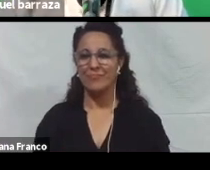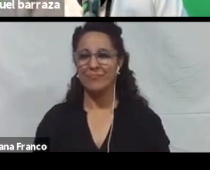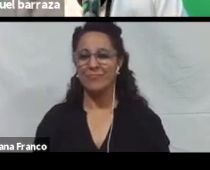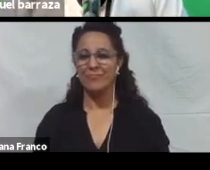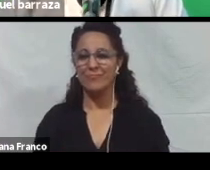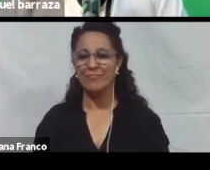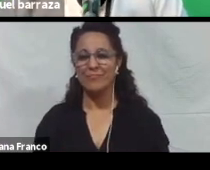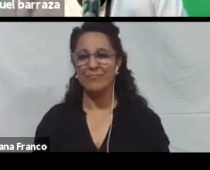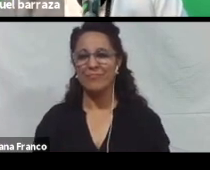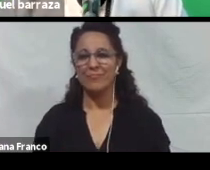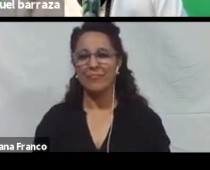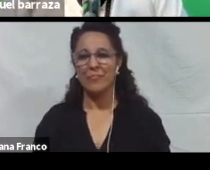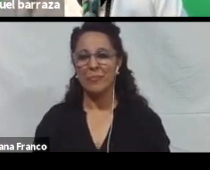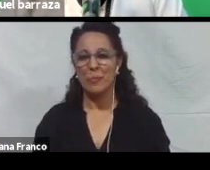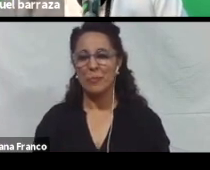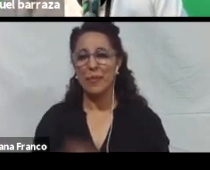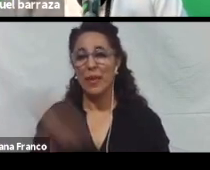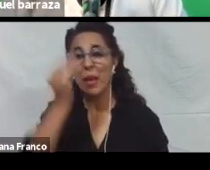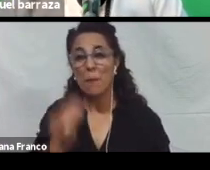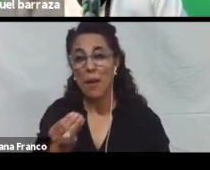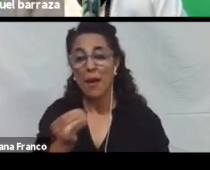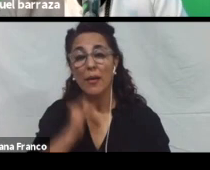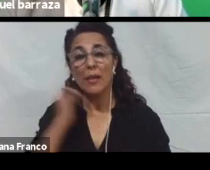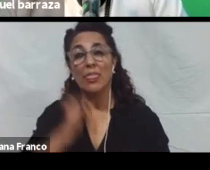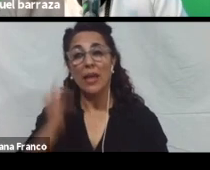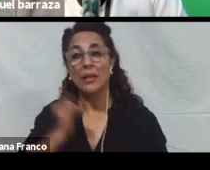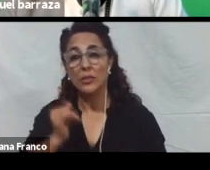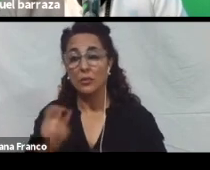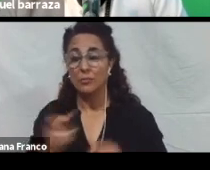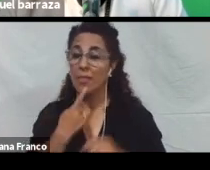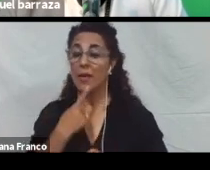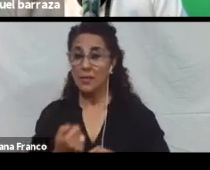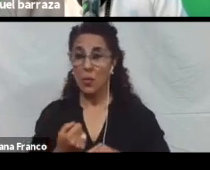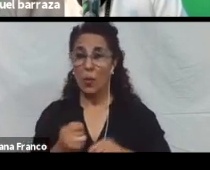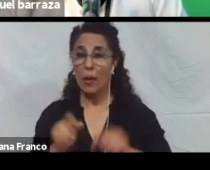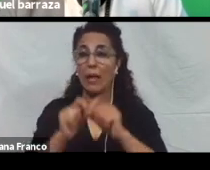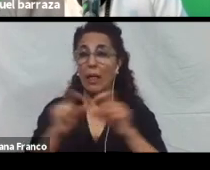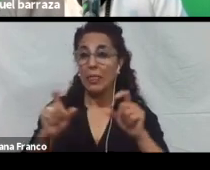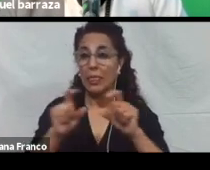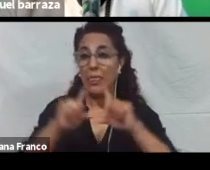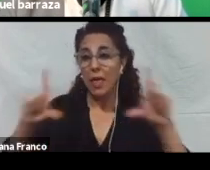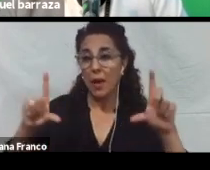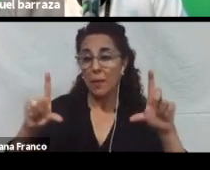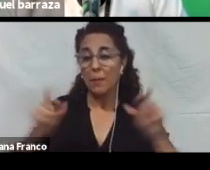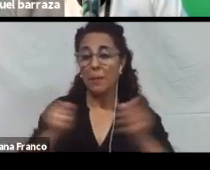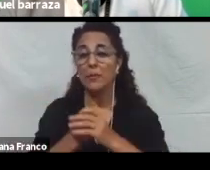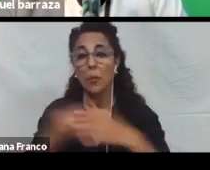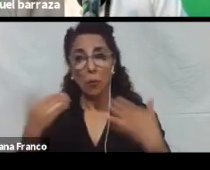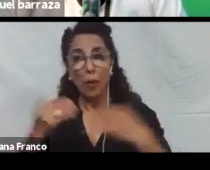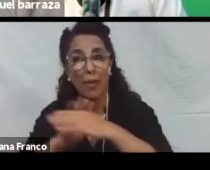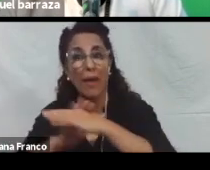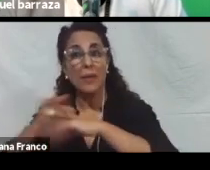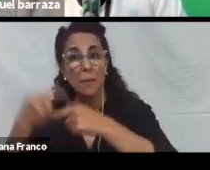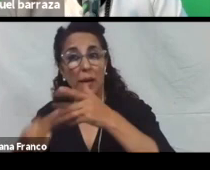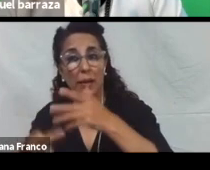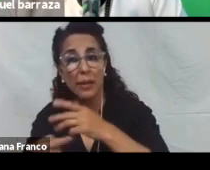En el caso de imagen. un texto. Hay que tener muchísimo en cuenta. Los tamaños de pantalla. Pueden acceder a nuestro material. Con un celular. 5